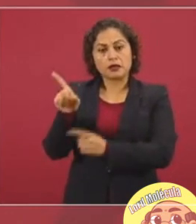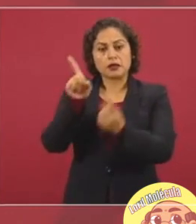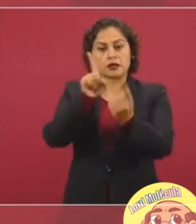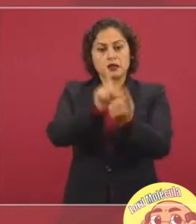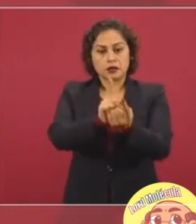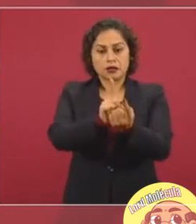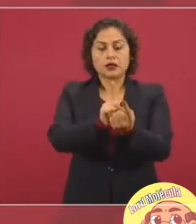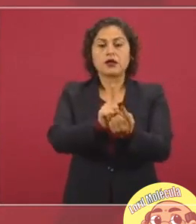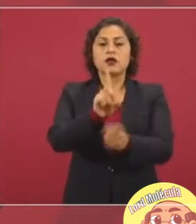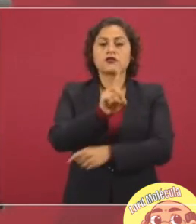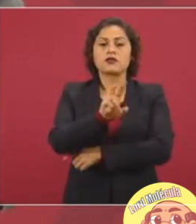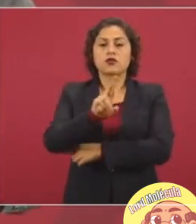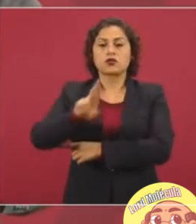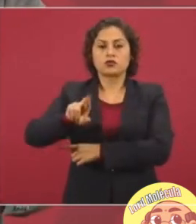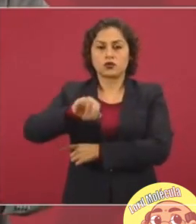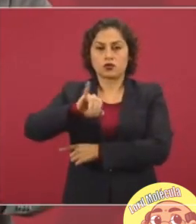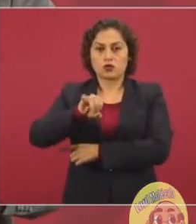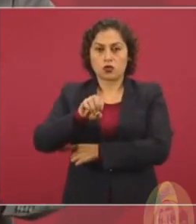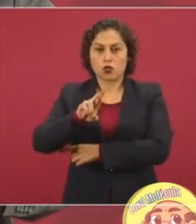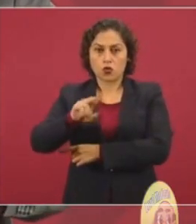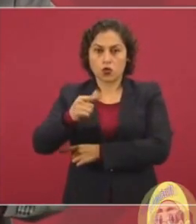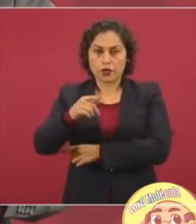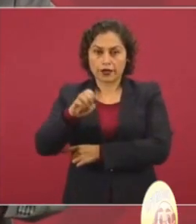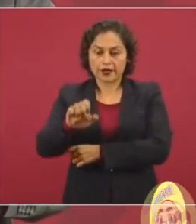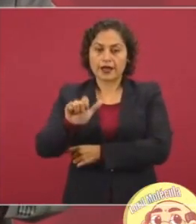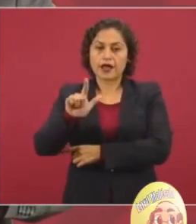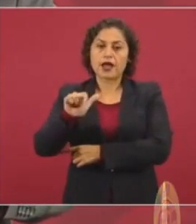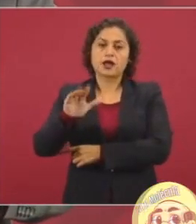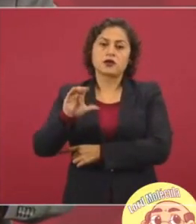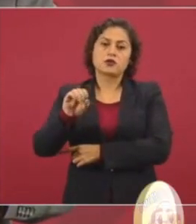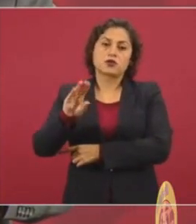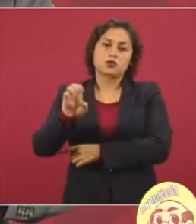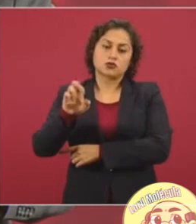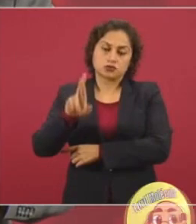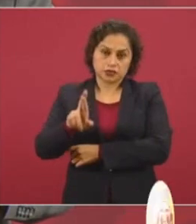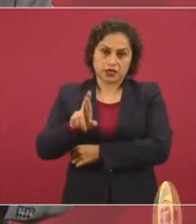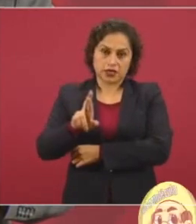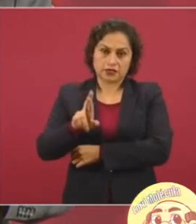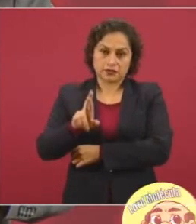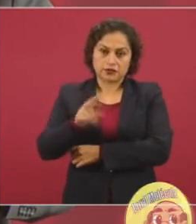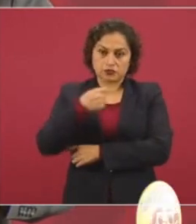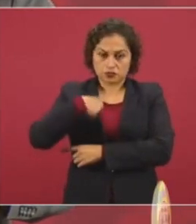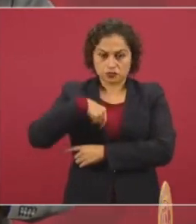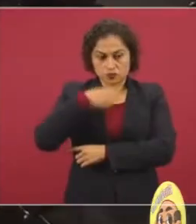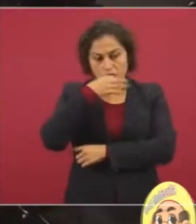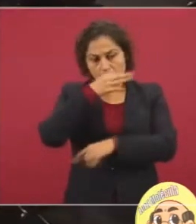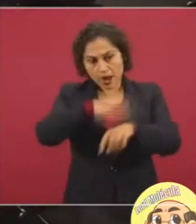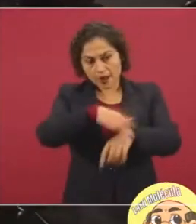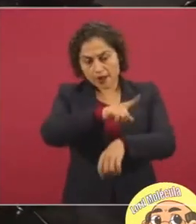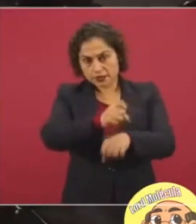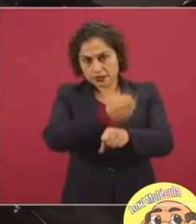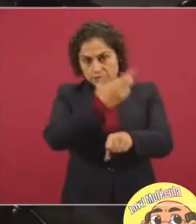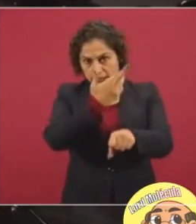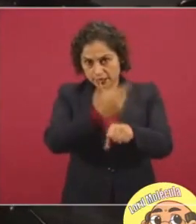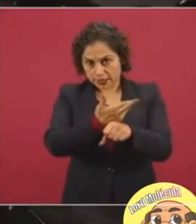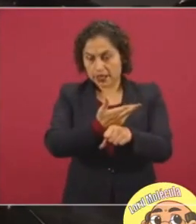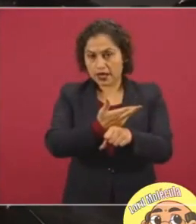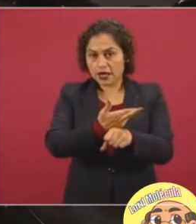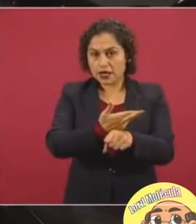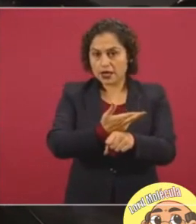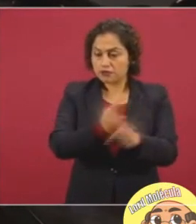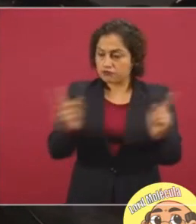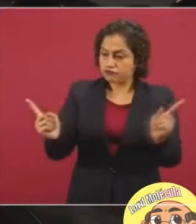doctor Jorge Alcocer. Nosotros le vamos a decir al doctor Jorge